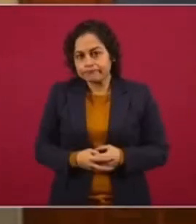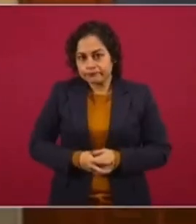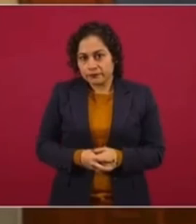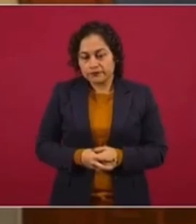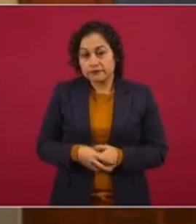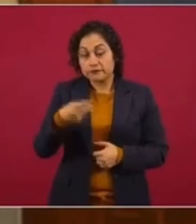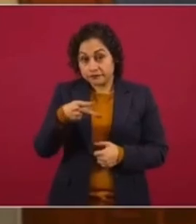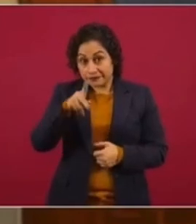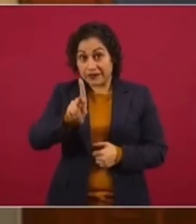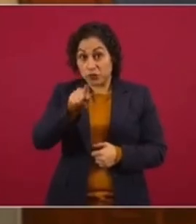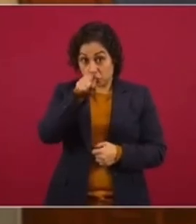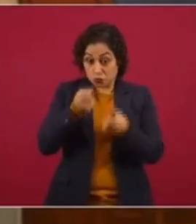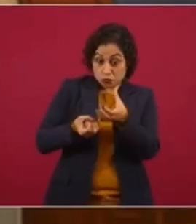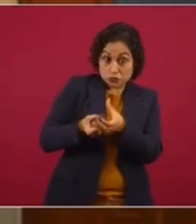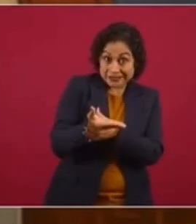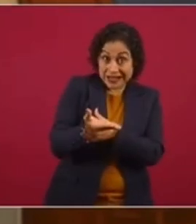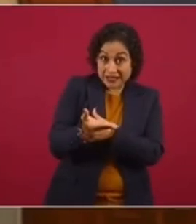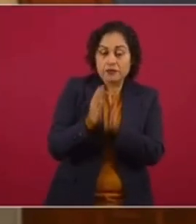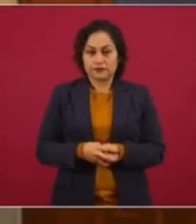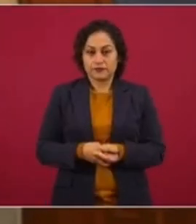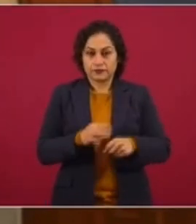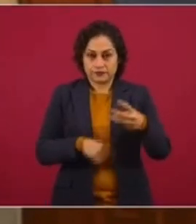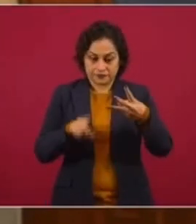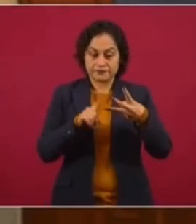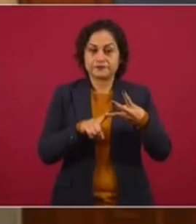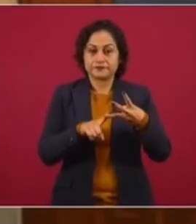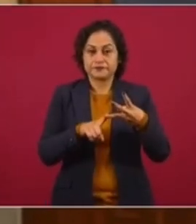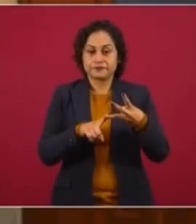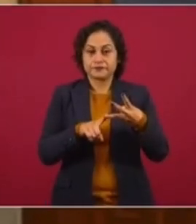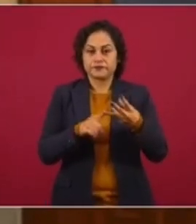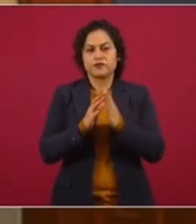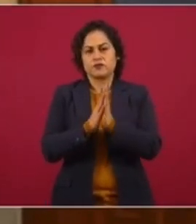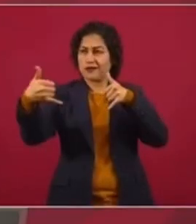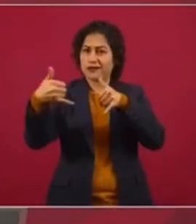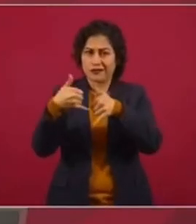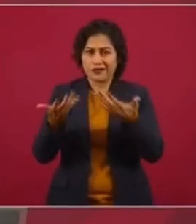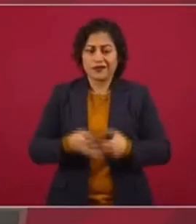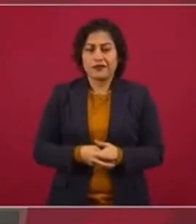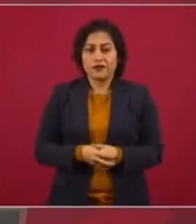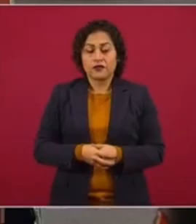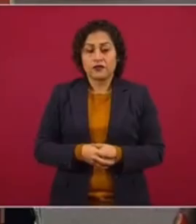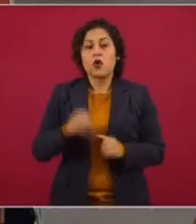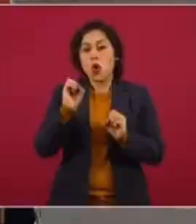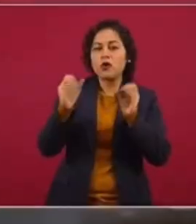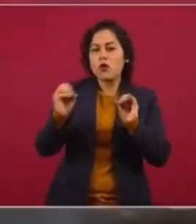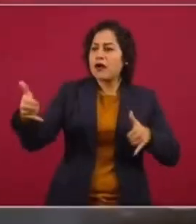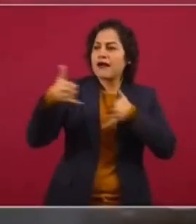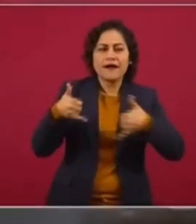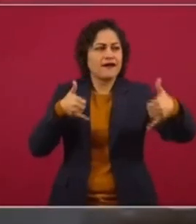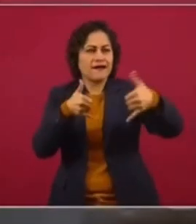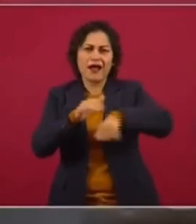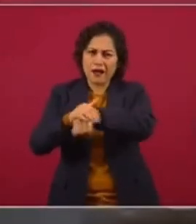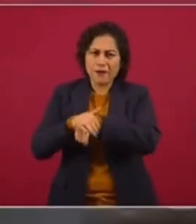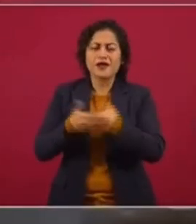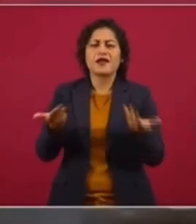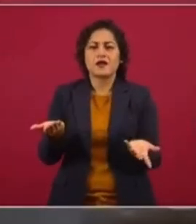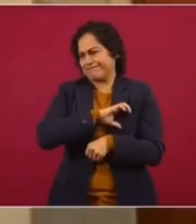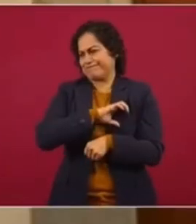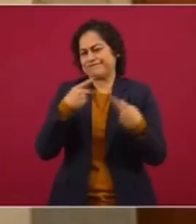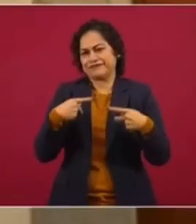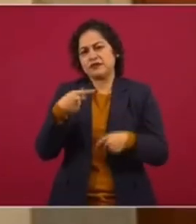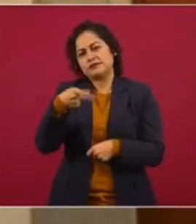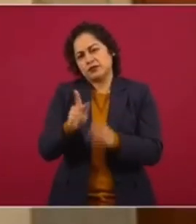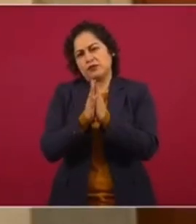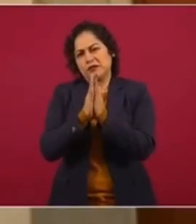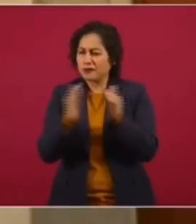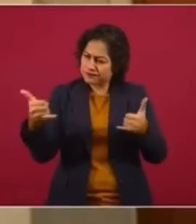Si salimos a la calle, guardemos siempre la sana distancia. Comuniquémonos por teléfono, por videollamadas, que no se reciban muchas visitas.